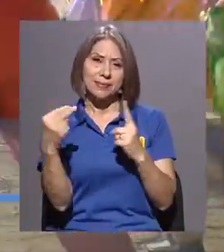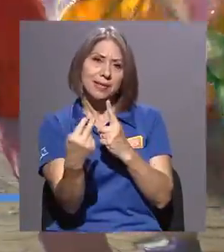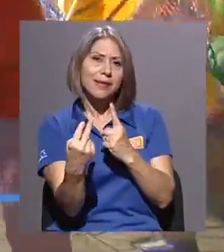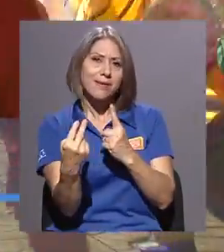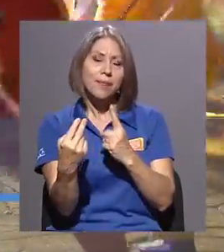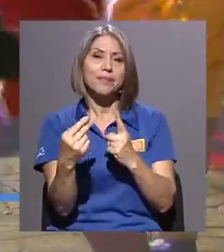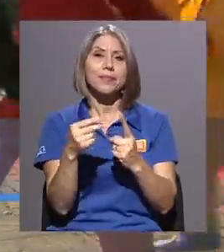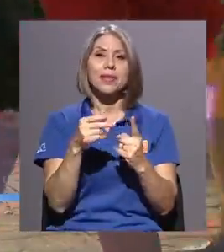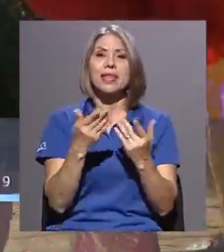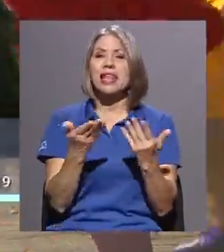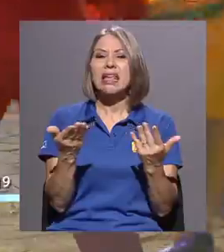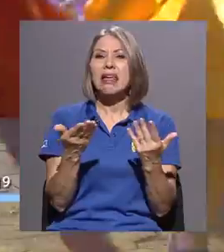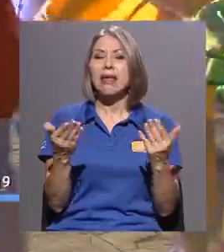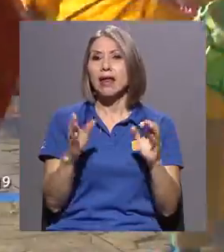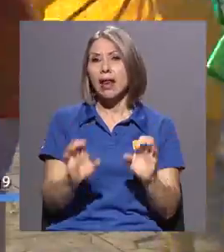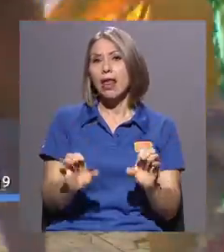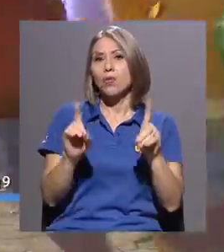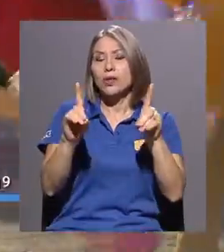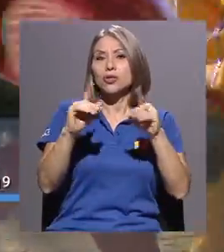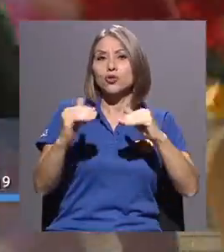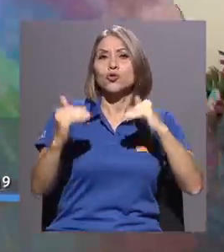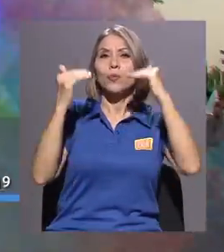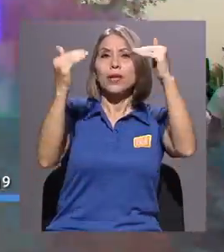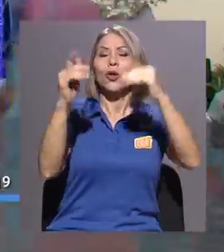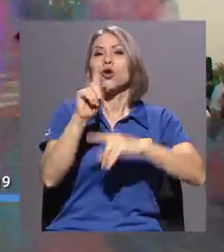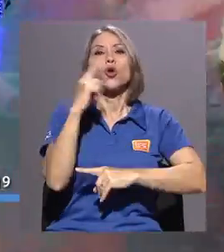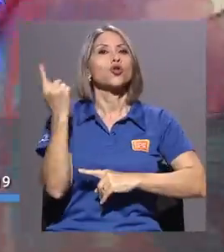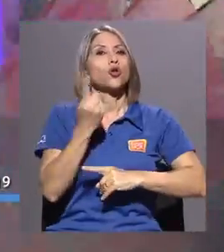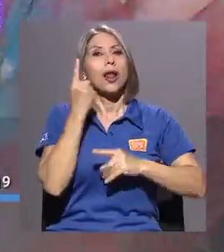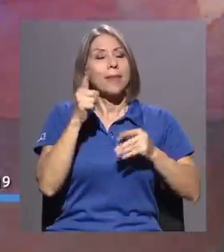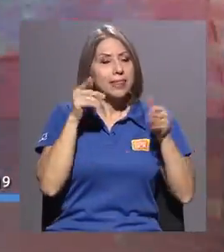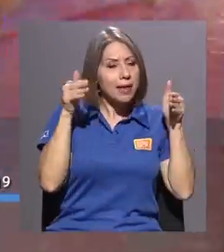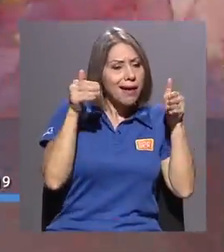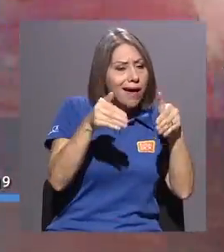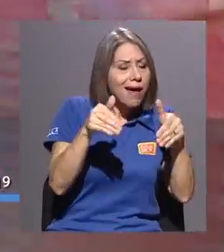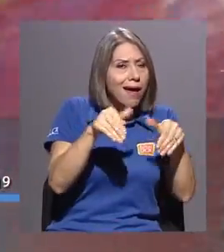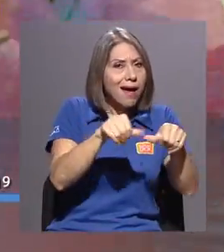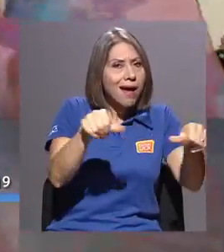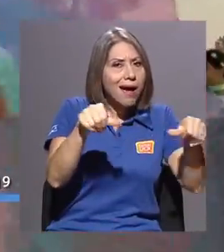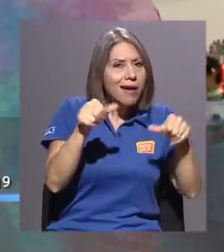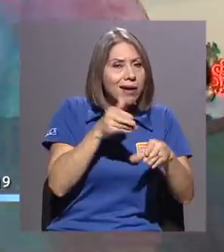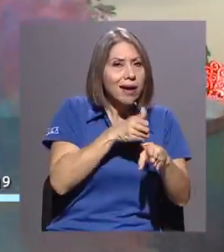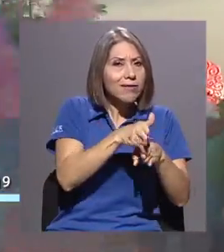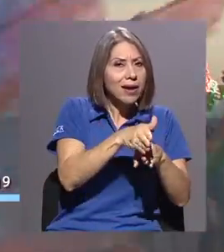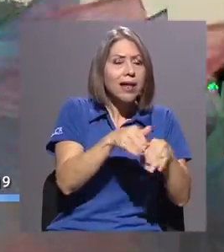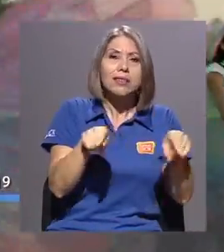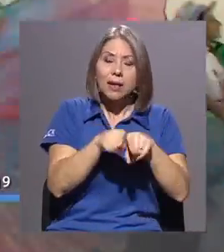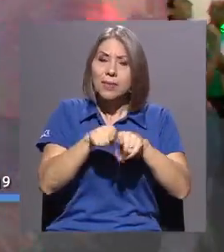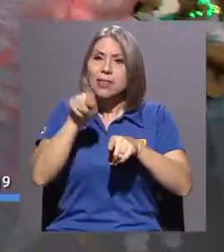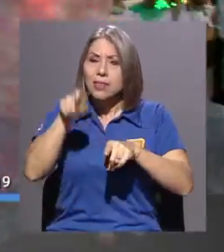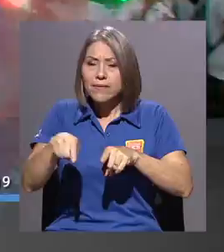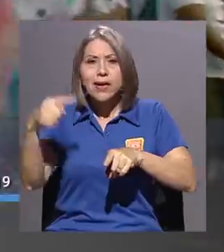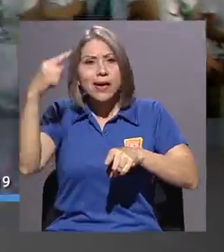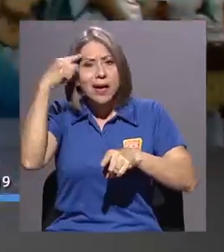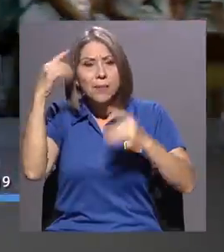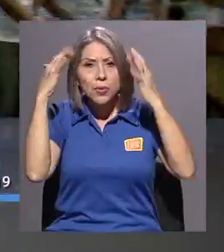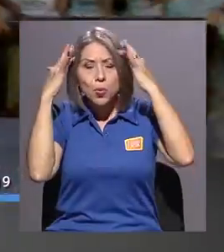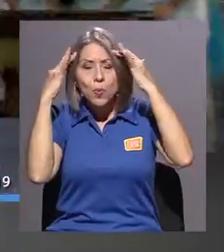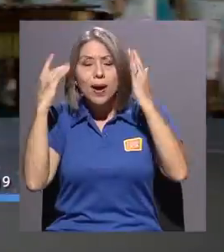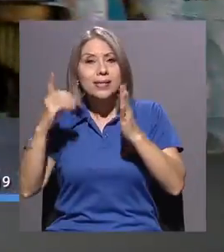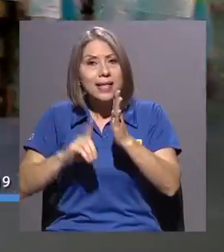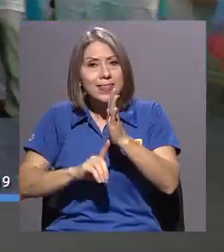educación superior trasciende lo disciplinar y tiene que preocuparse por el desarrollo de las personas en todas estas